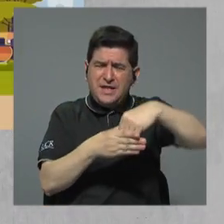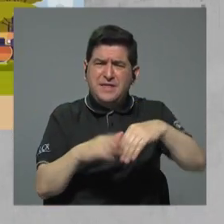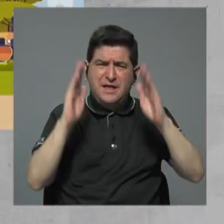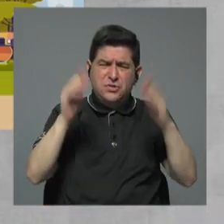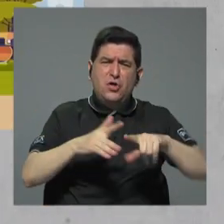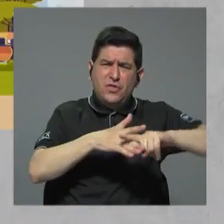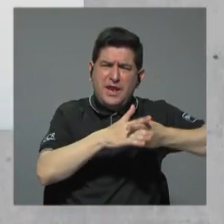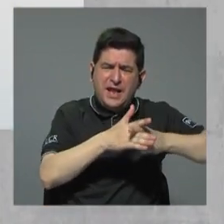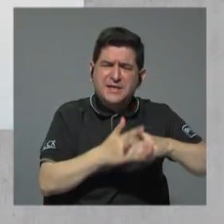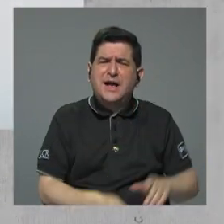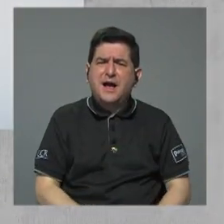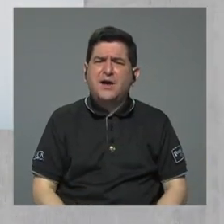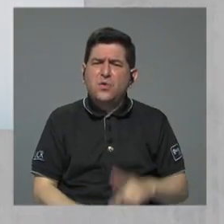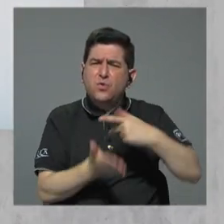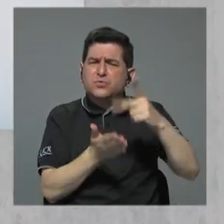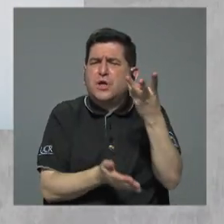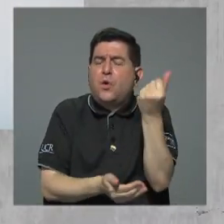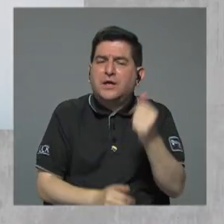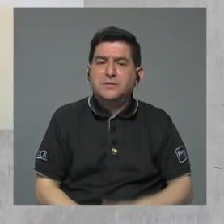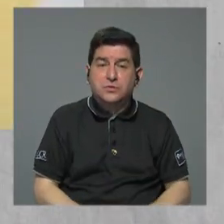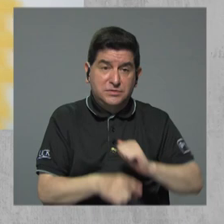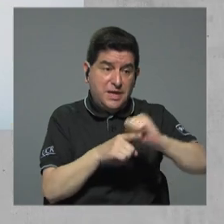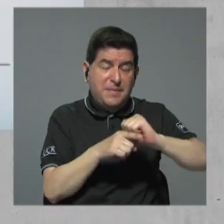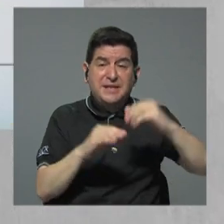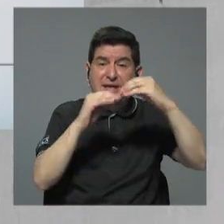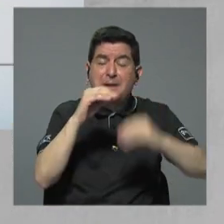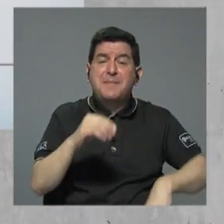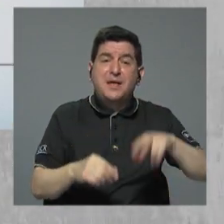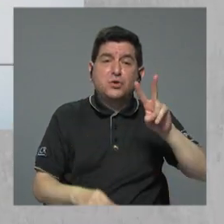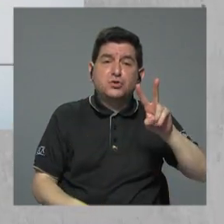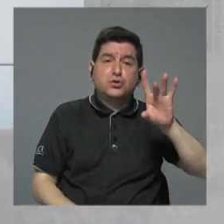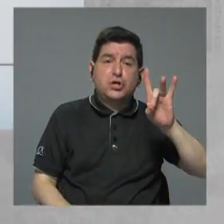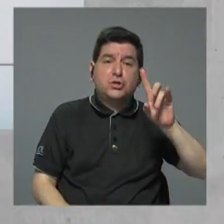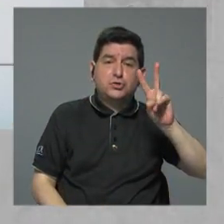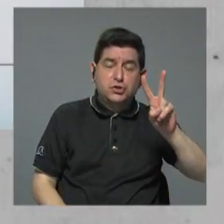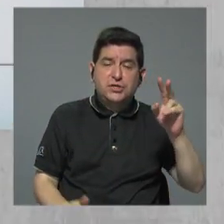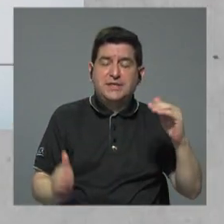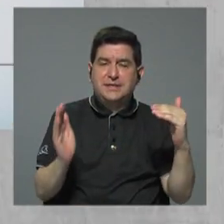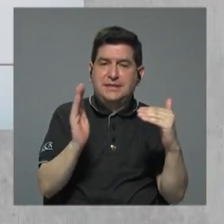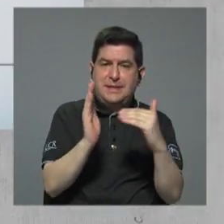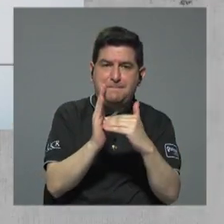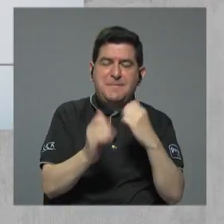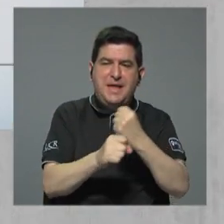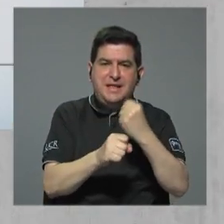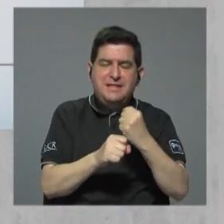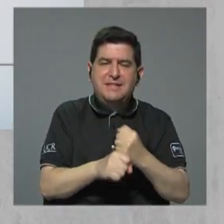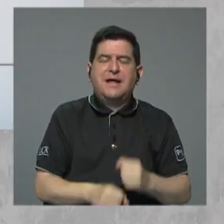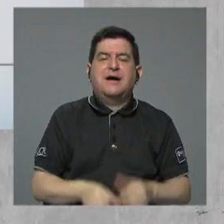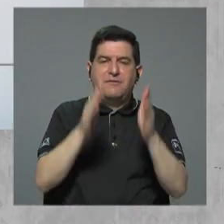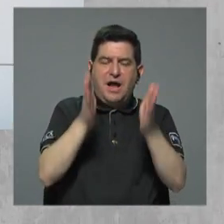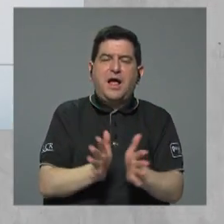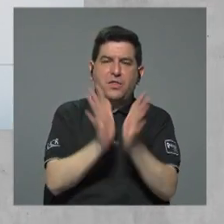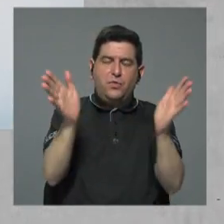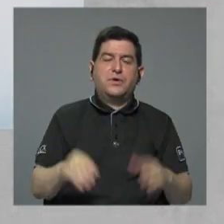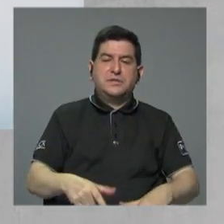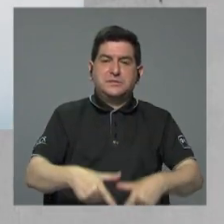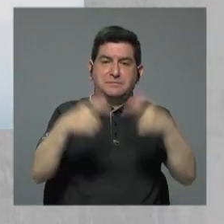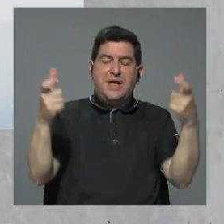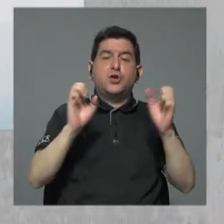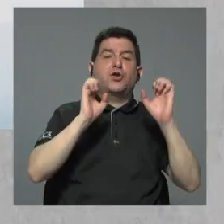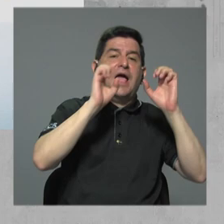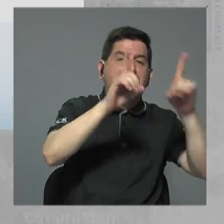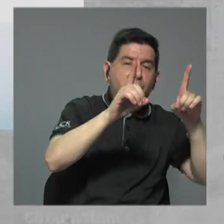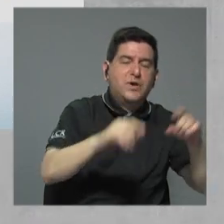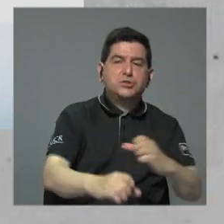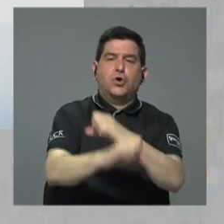gran ajuste fiscal? En la práctica, menos de los 280 mil trabajadores públicos La mayoría pertenecientes a la educación